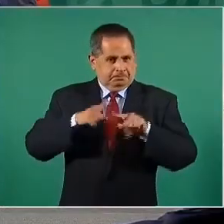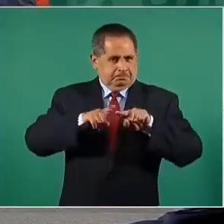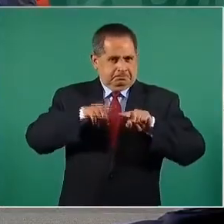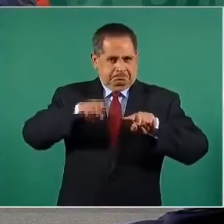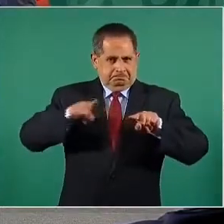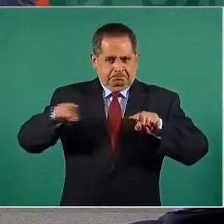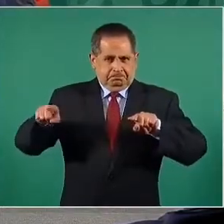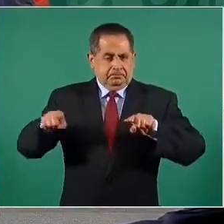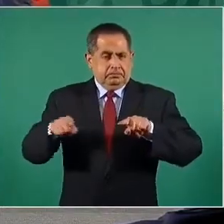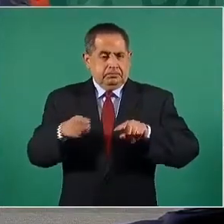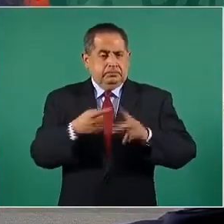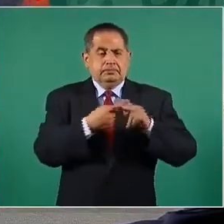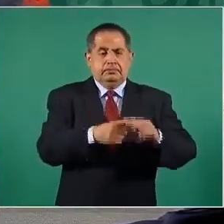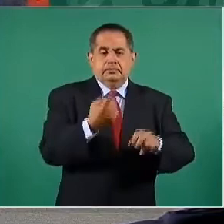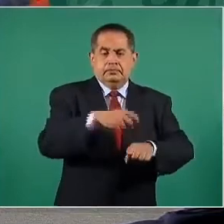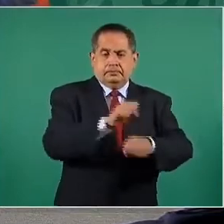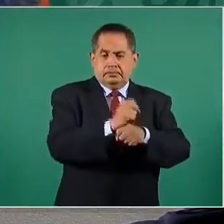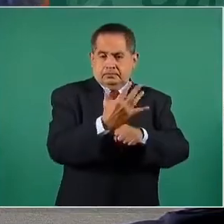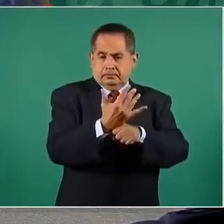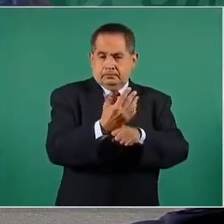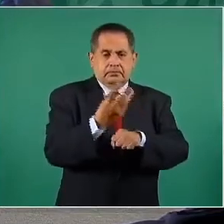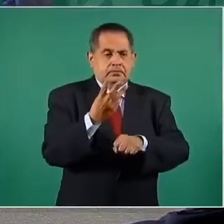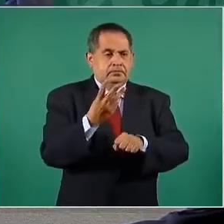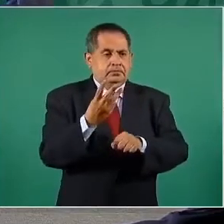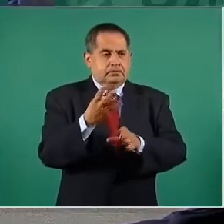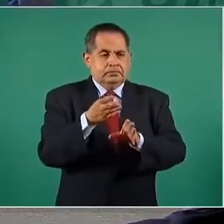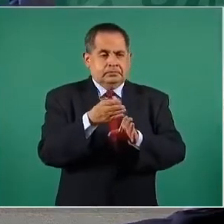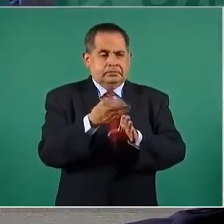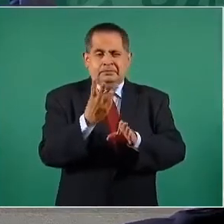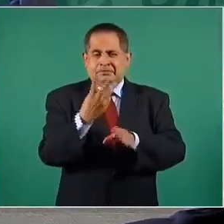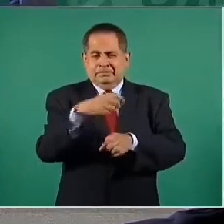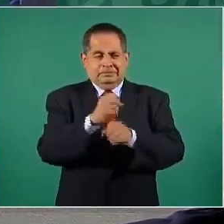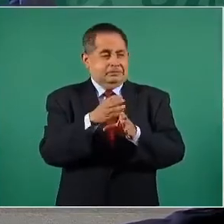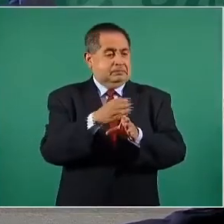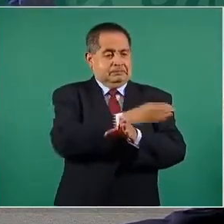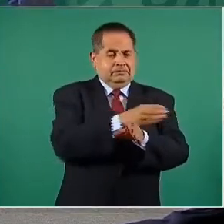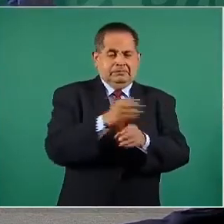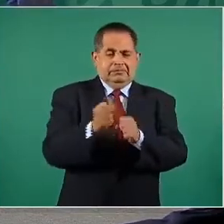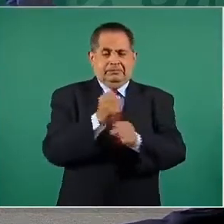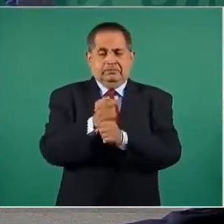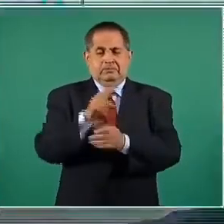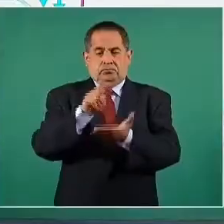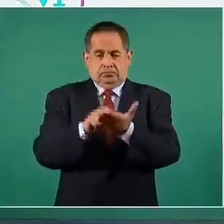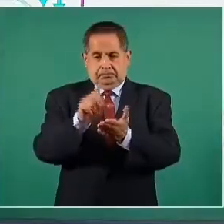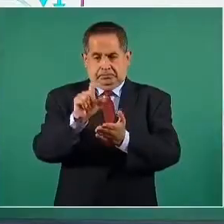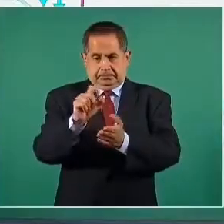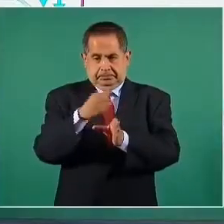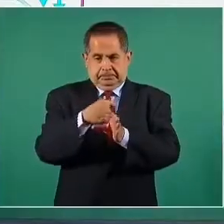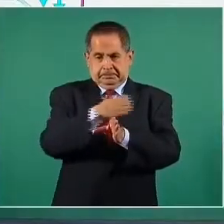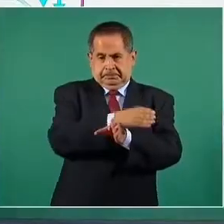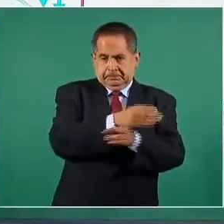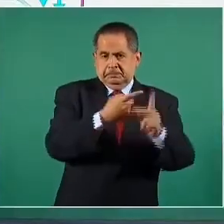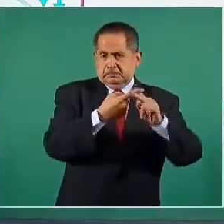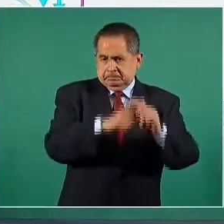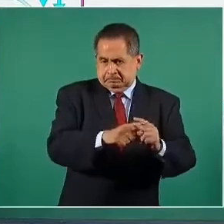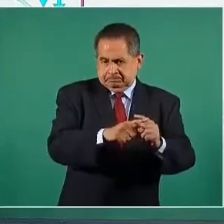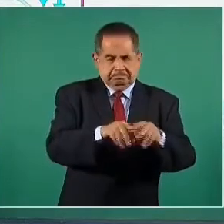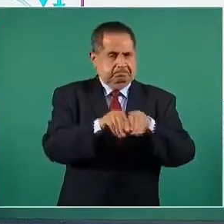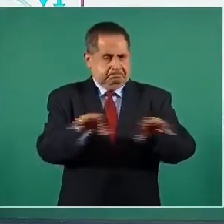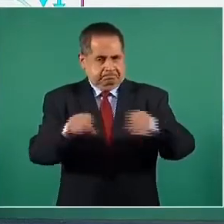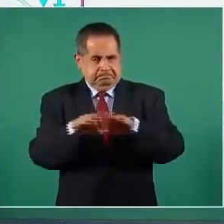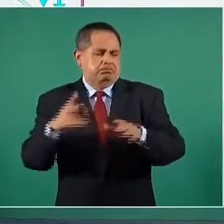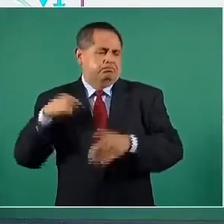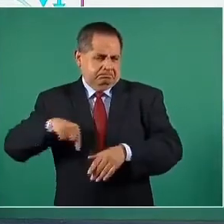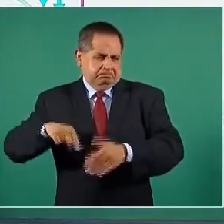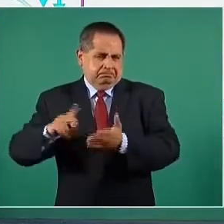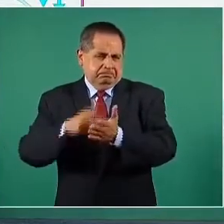empieza en la semana 50, es decir, tres semanas antes del final de 2020. Por supuesto, los datos los hemos presentado